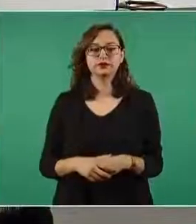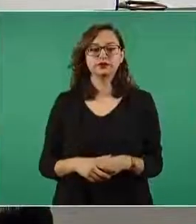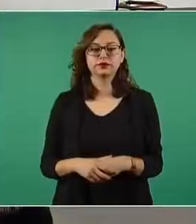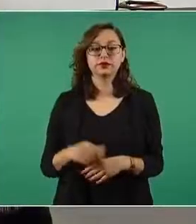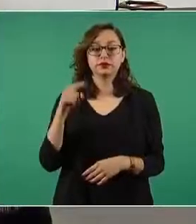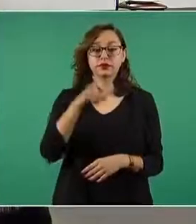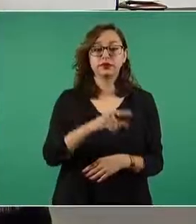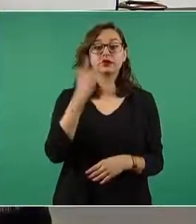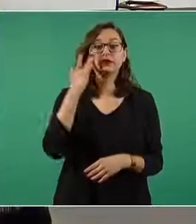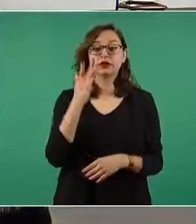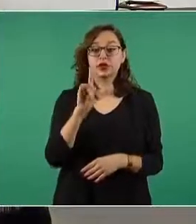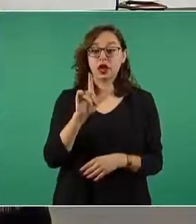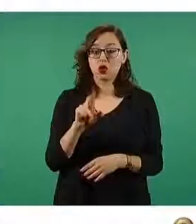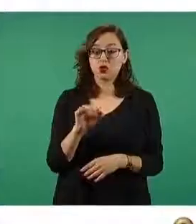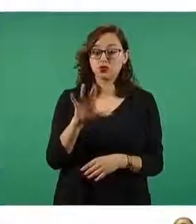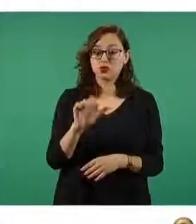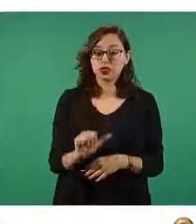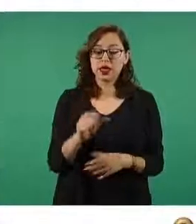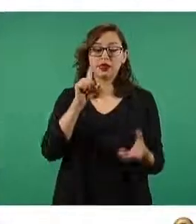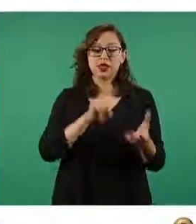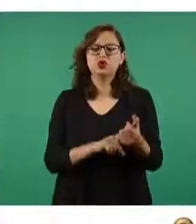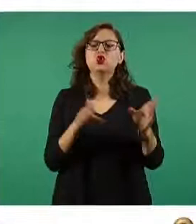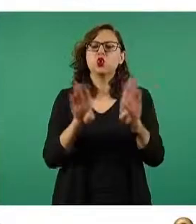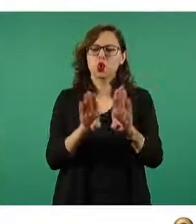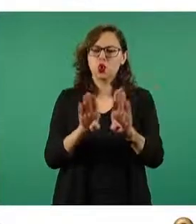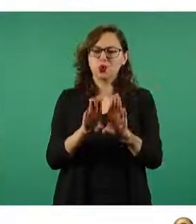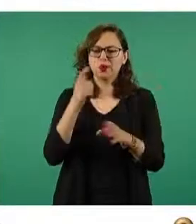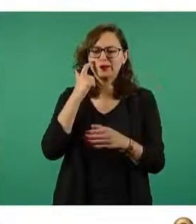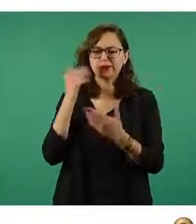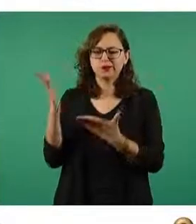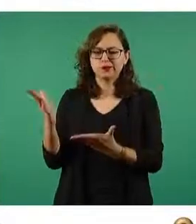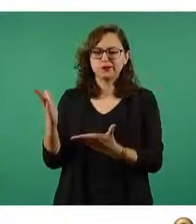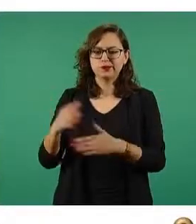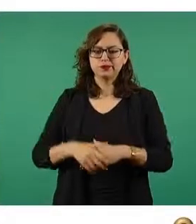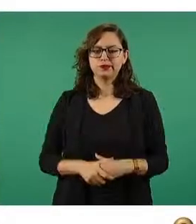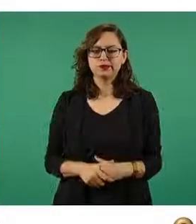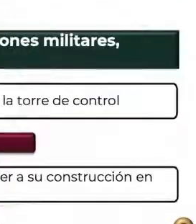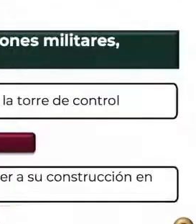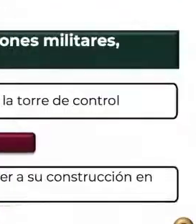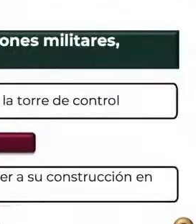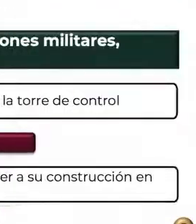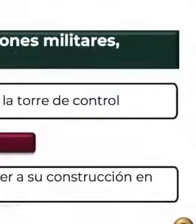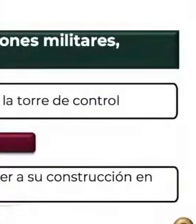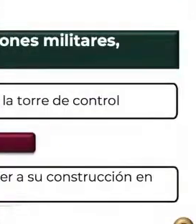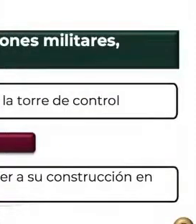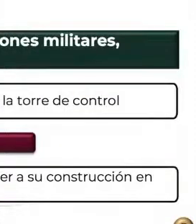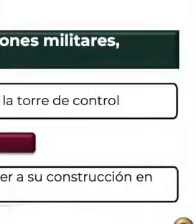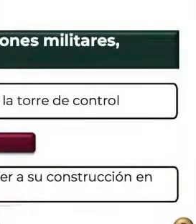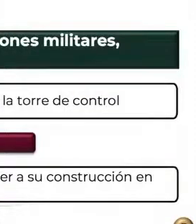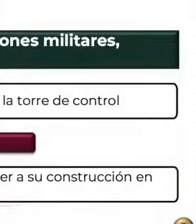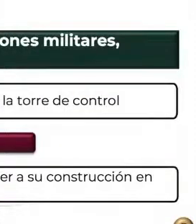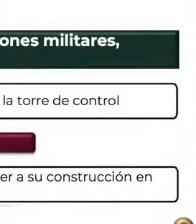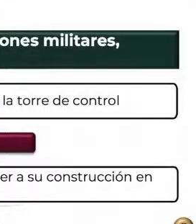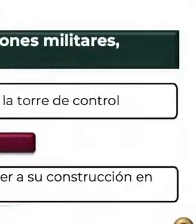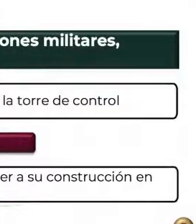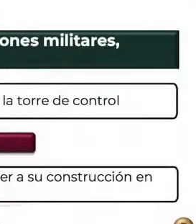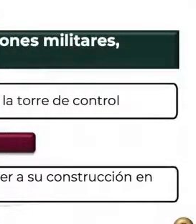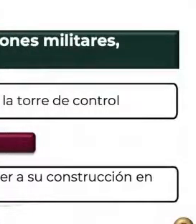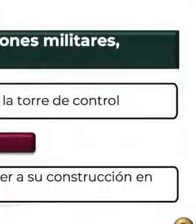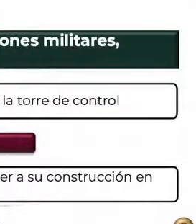esta contaba con una superficie de dos mil trescientos treinta y un hectáreas por